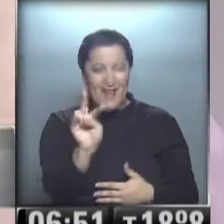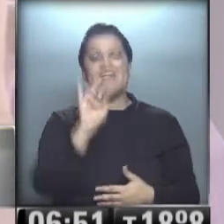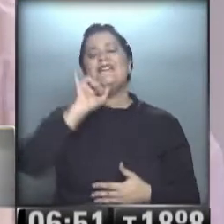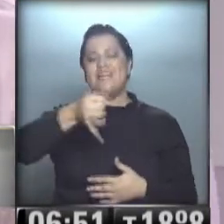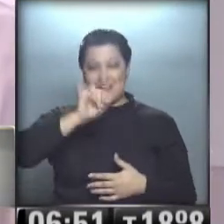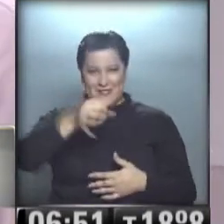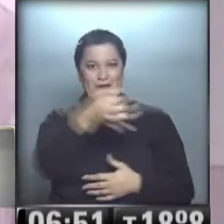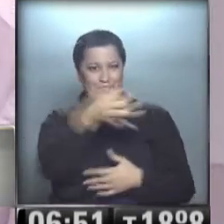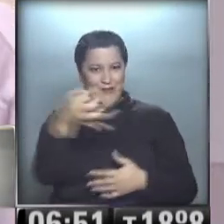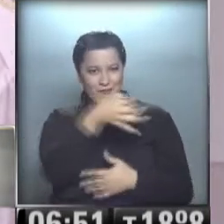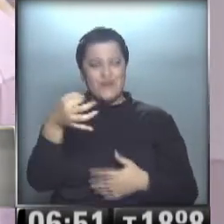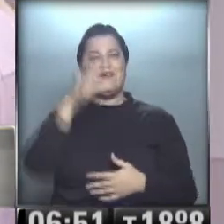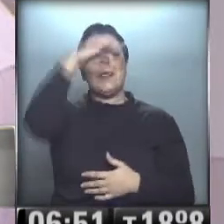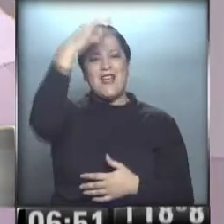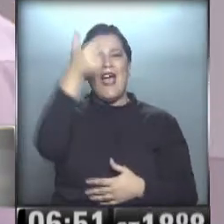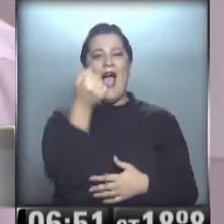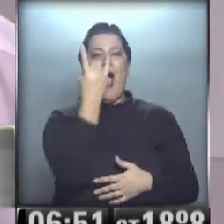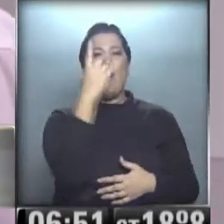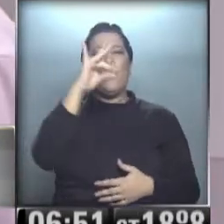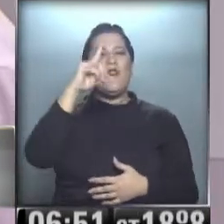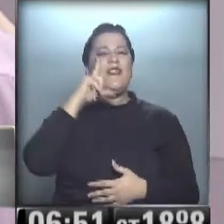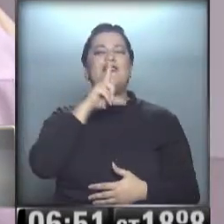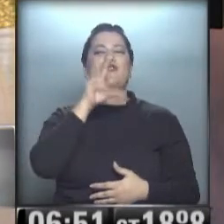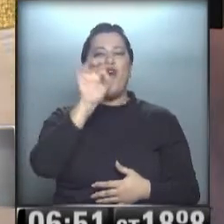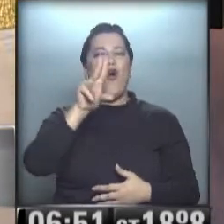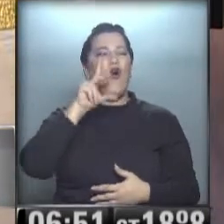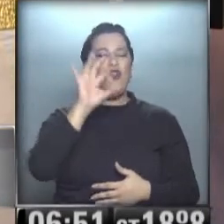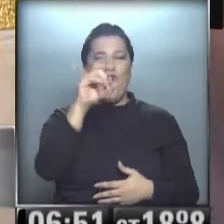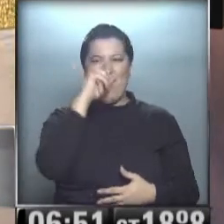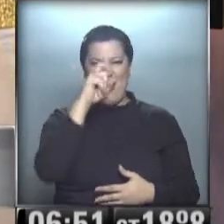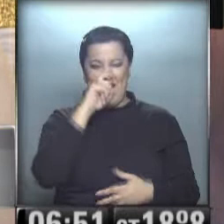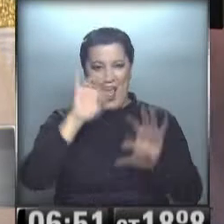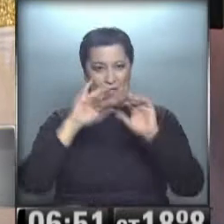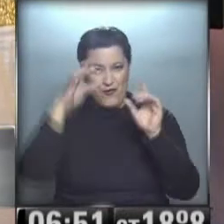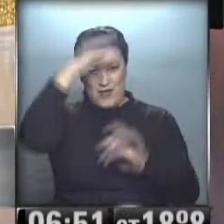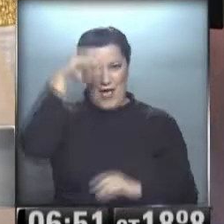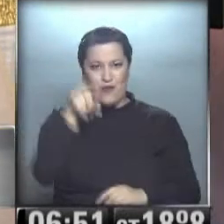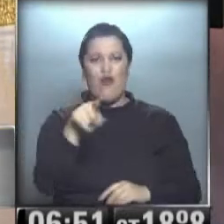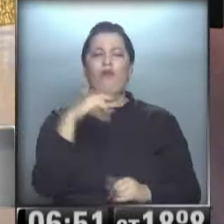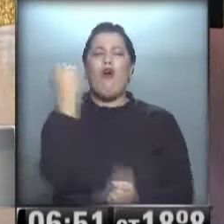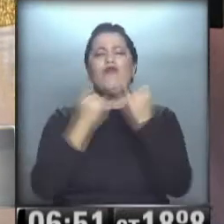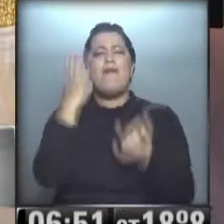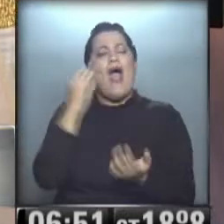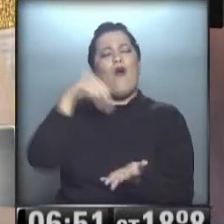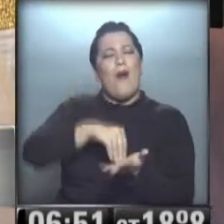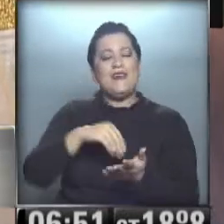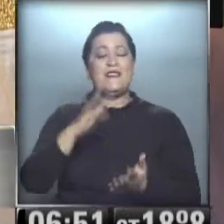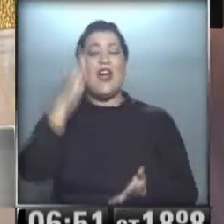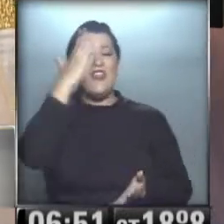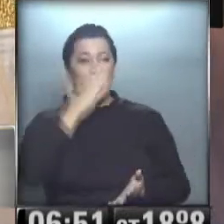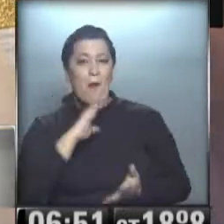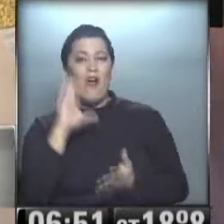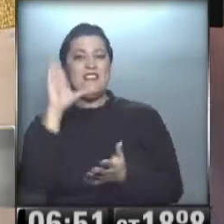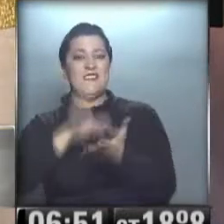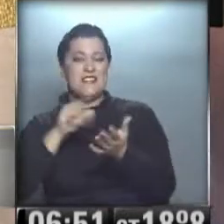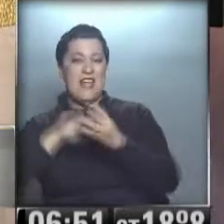exactamente, en el Auditorio de Belgrano. ¿Me puedes contar algo más de tu mundo? Sí, después fui a la tierra,